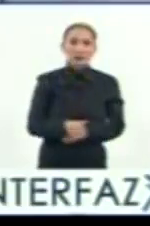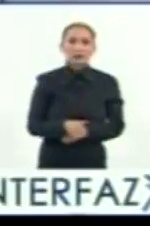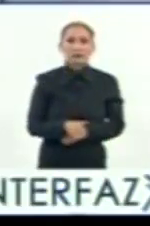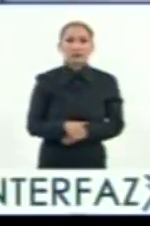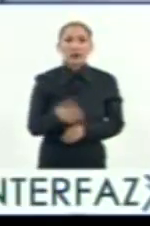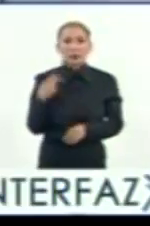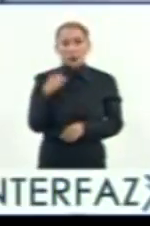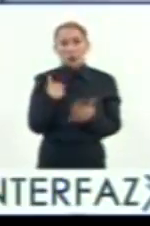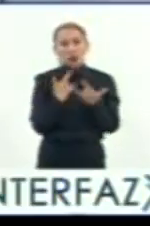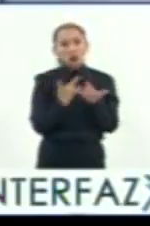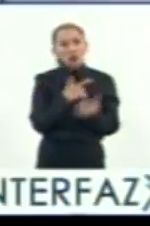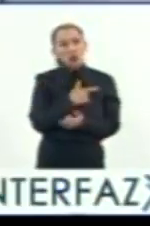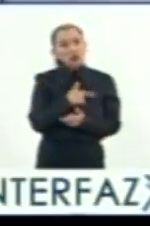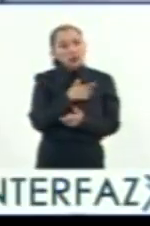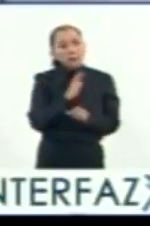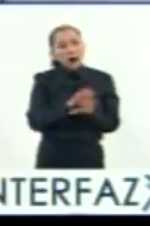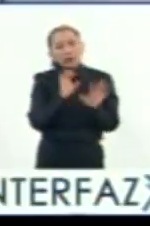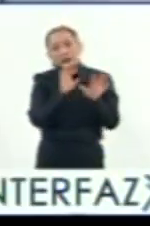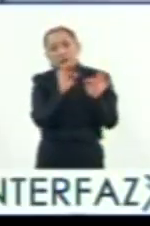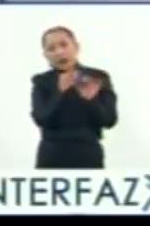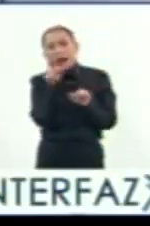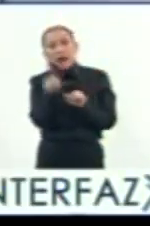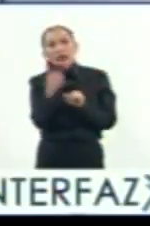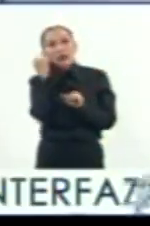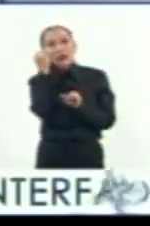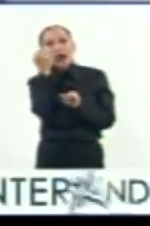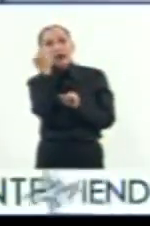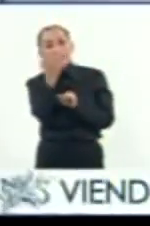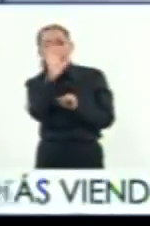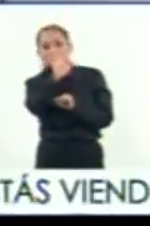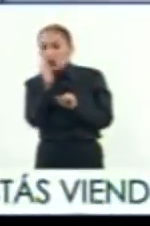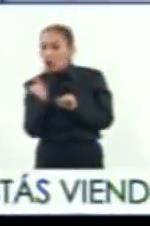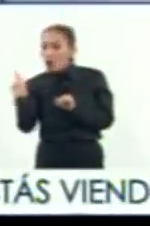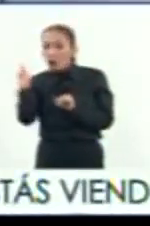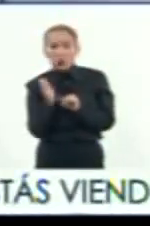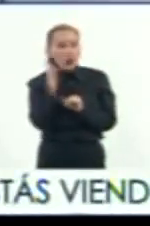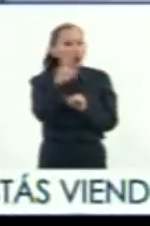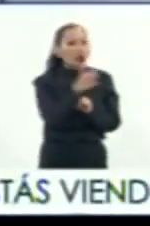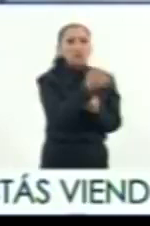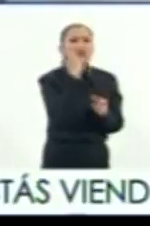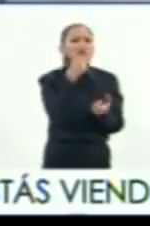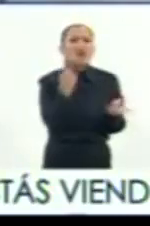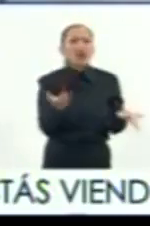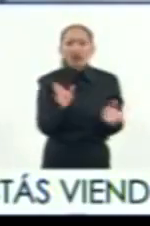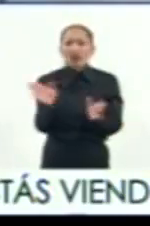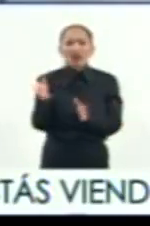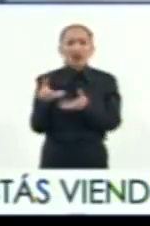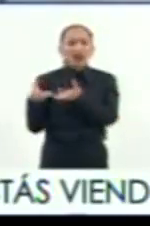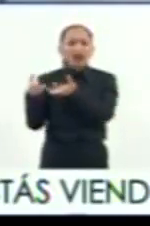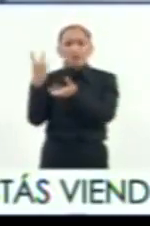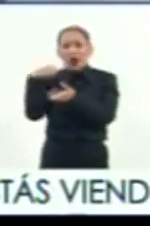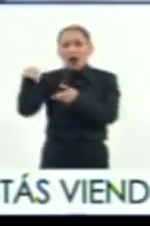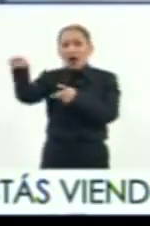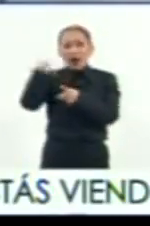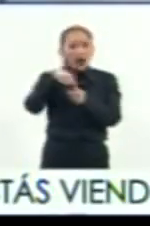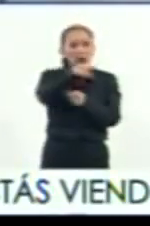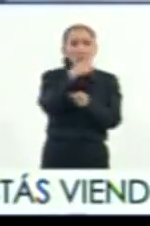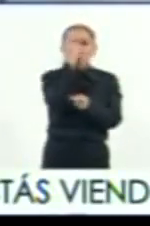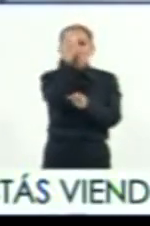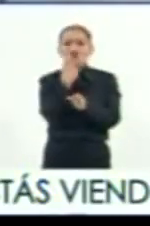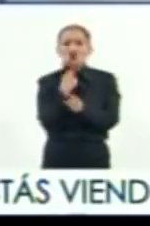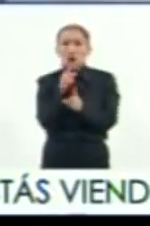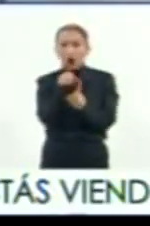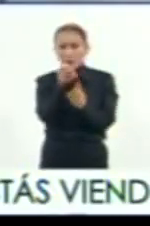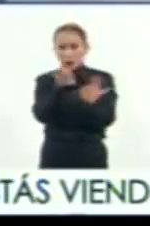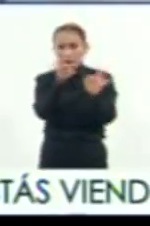No obstante, sí me gustaría que nos platicaras un poquito cuál fue la idea de estas cinco rutas y por qué destaca la